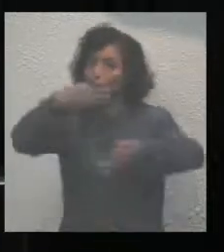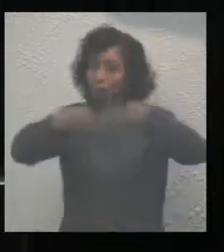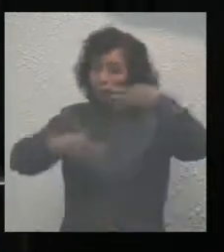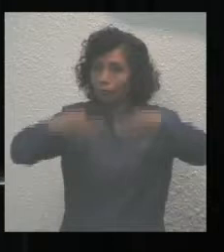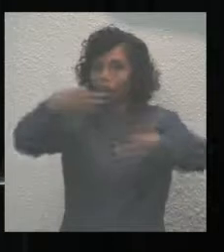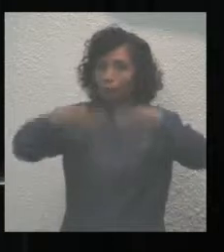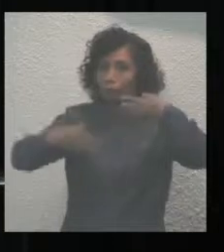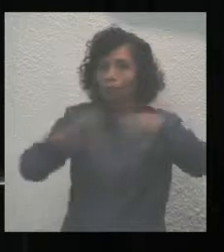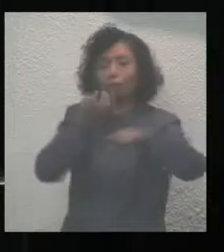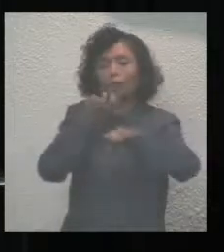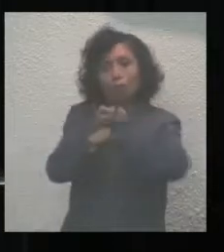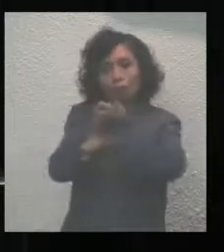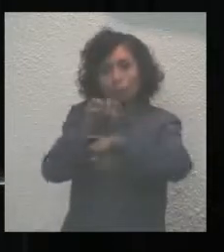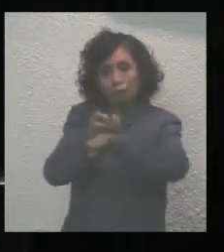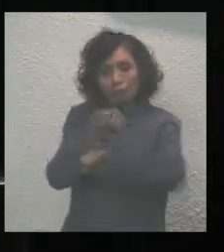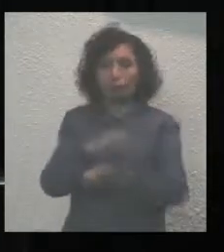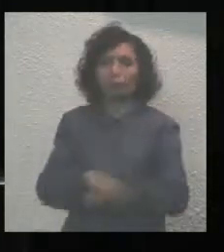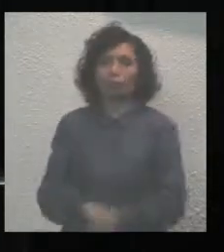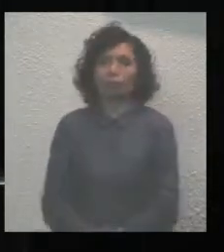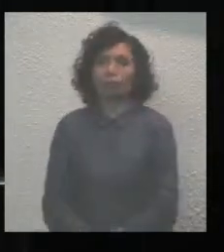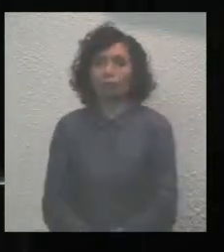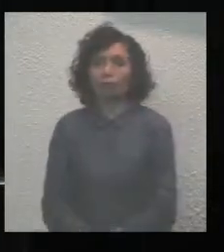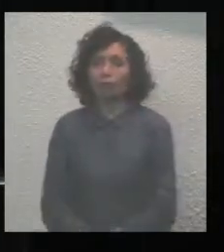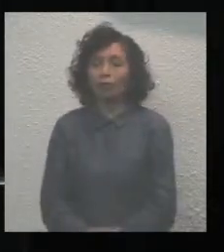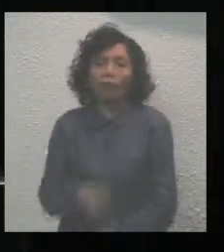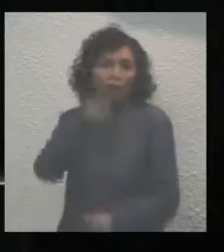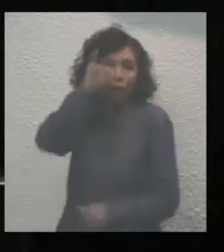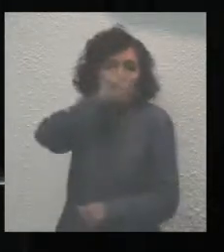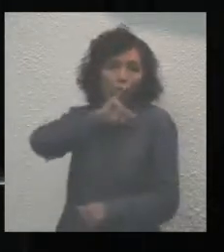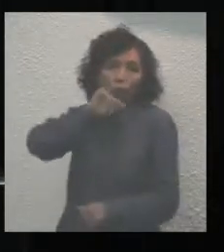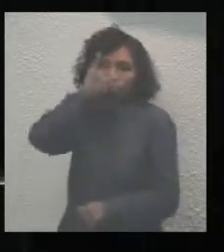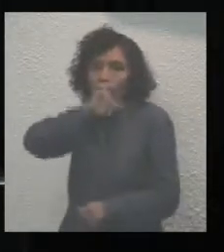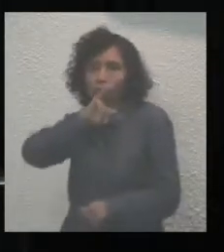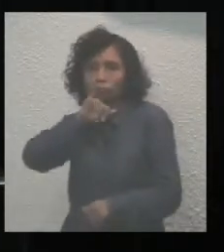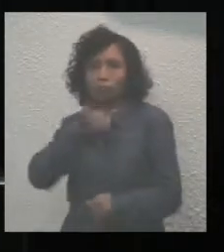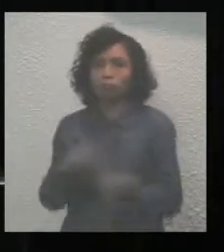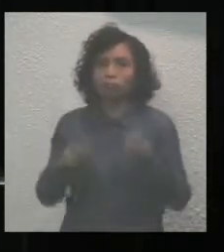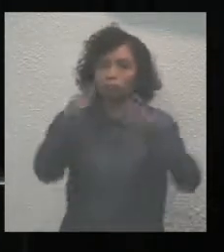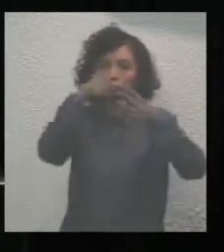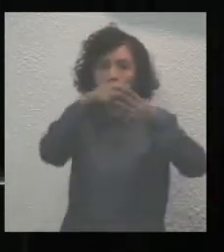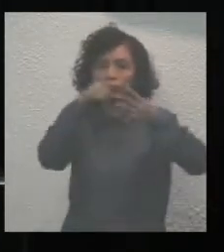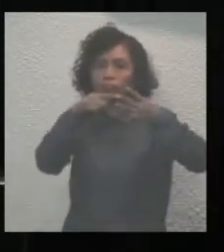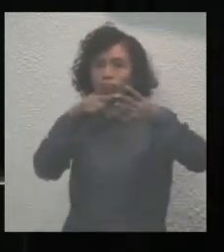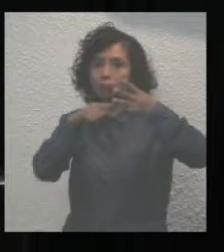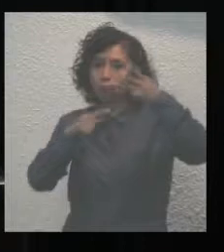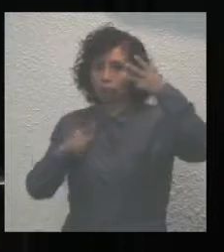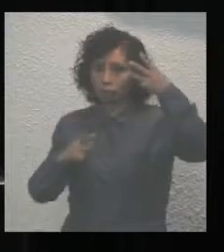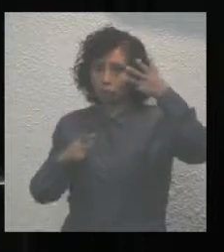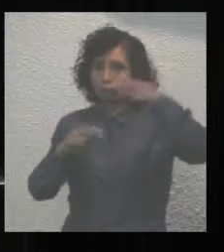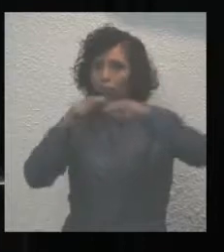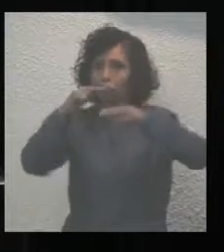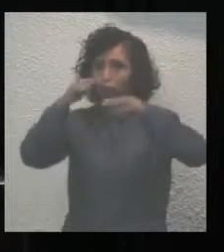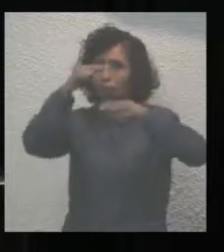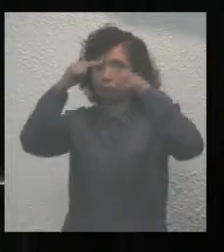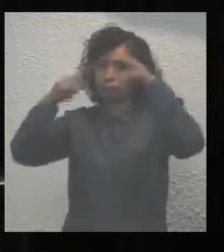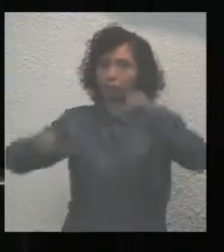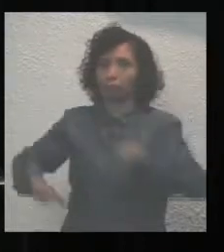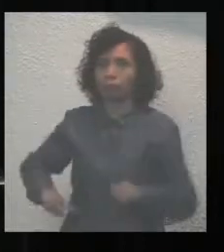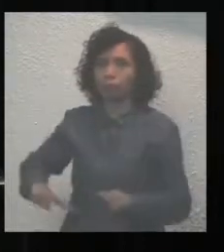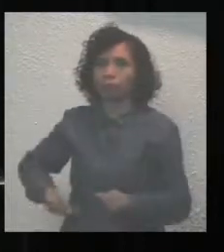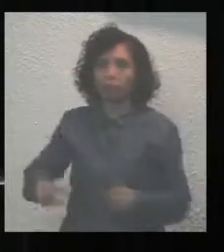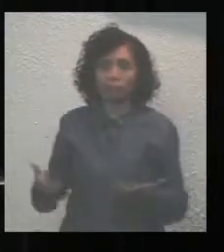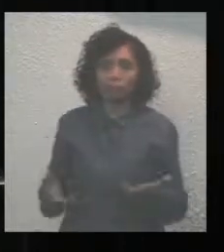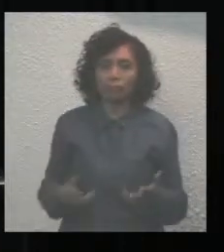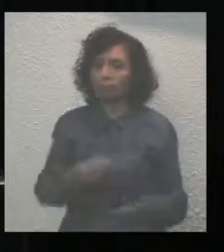Justicia del Estado, a las autoridades de los tres niveles de gobierno, a los habitantes del